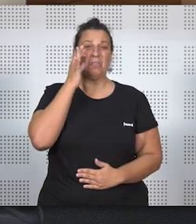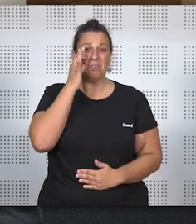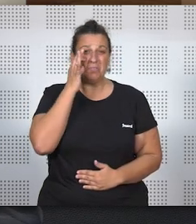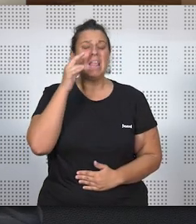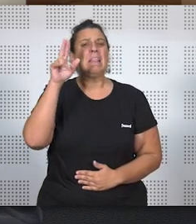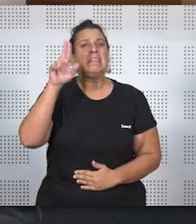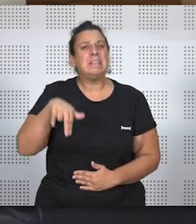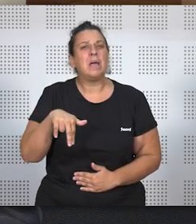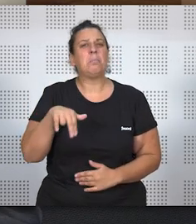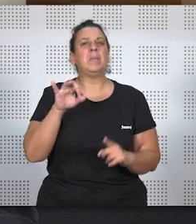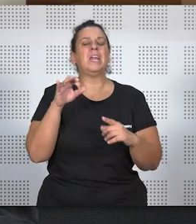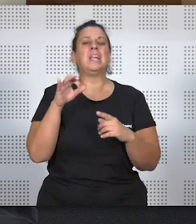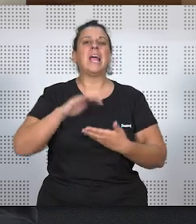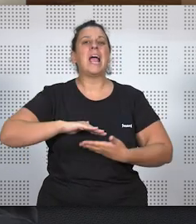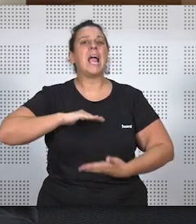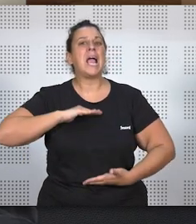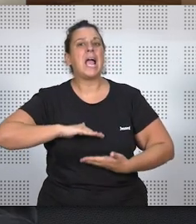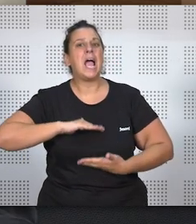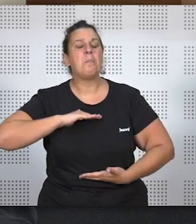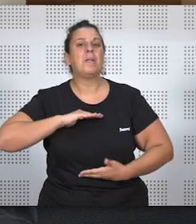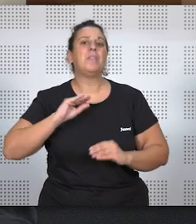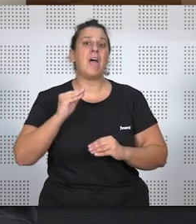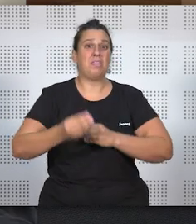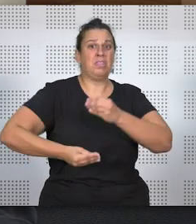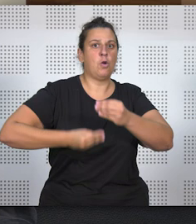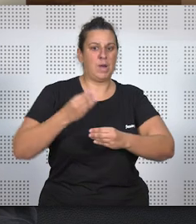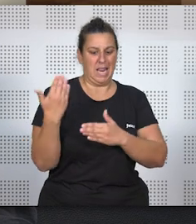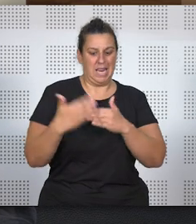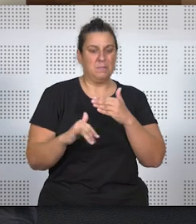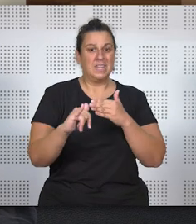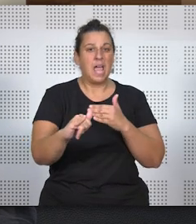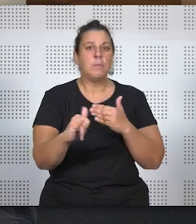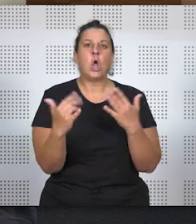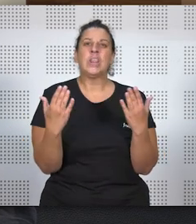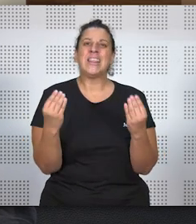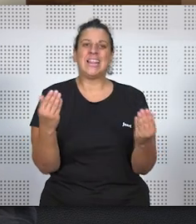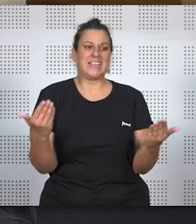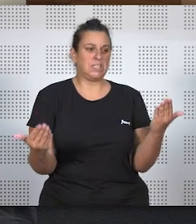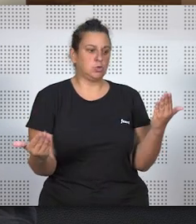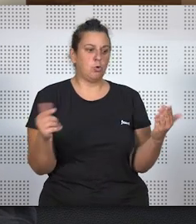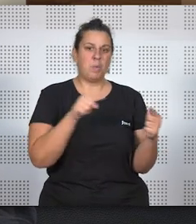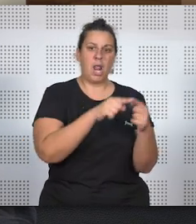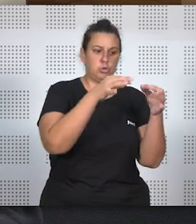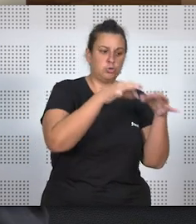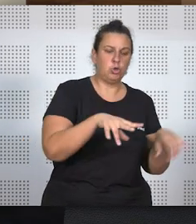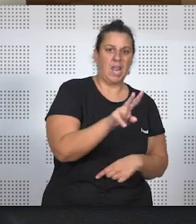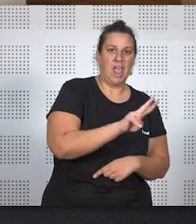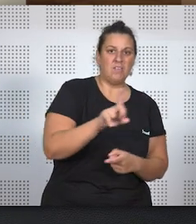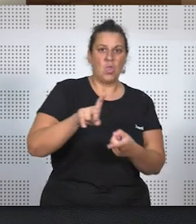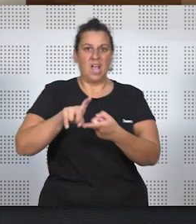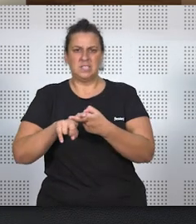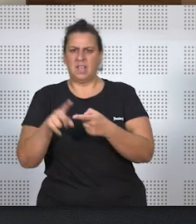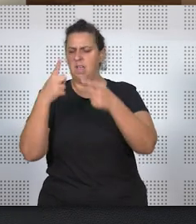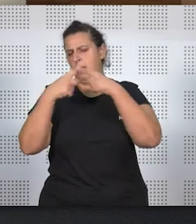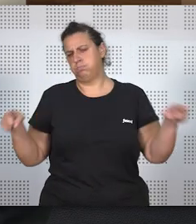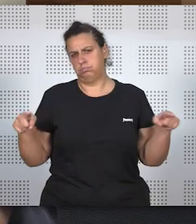aunque también existen limitaciones a su capacidad de obrar, no son tantas como lo